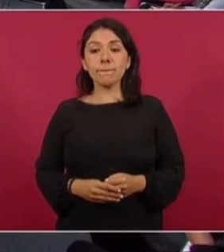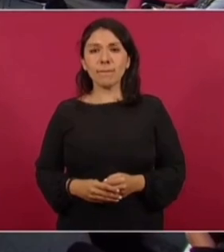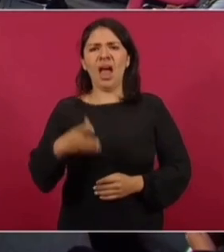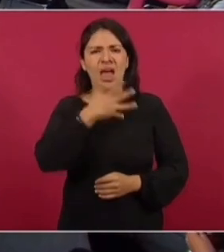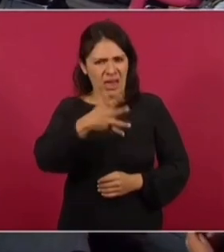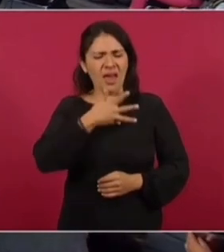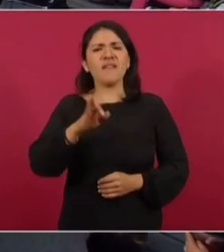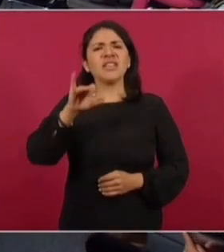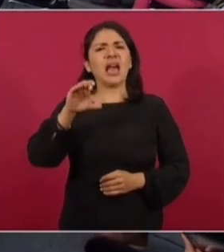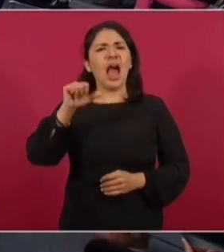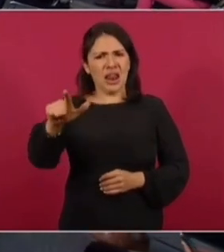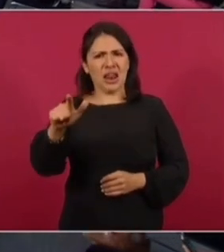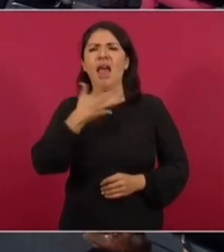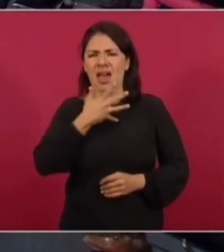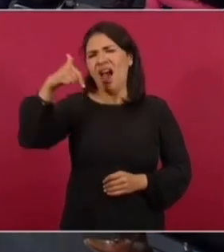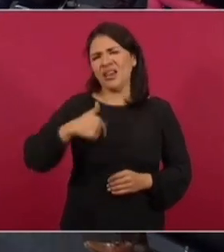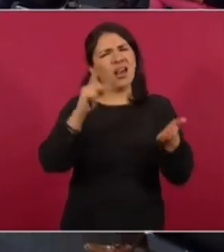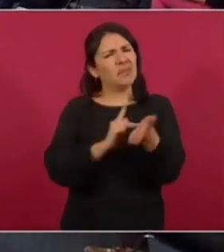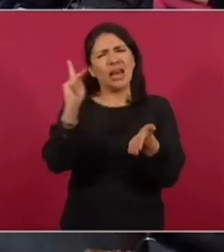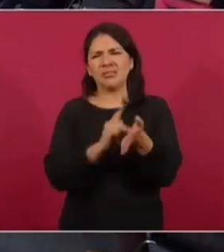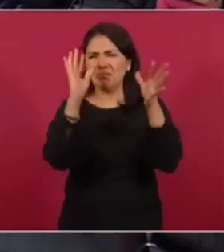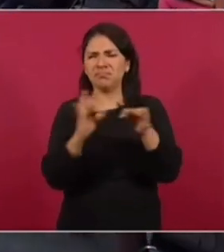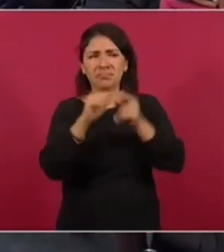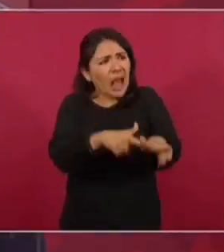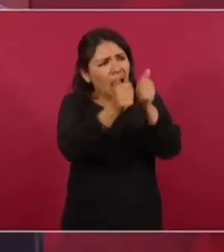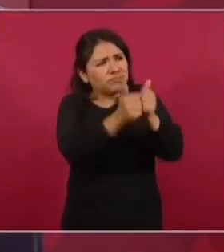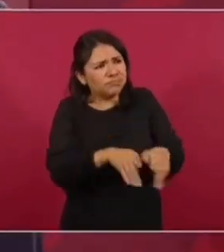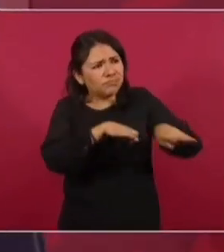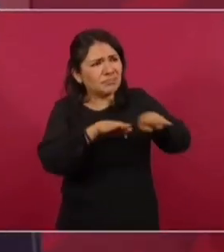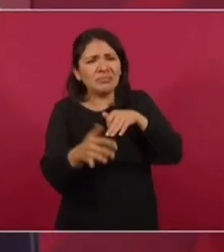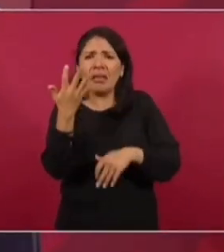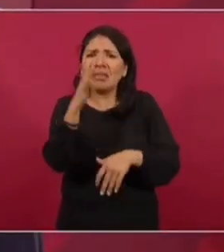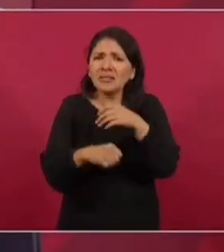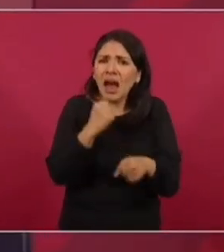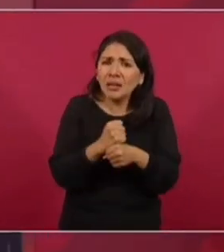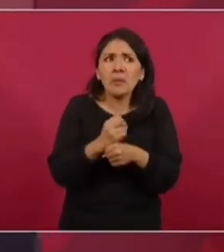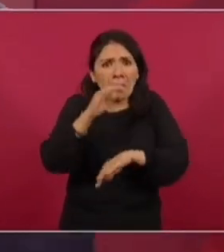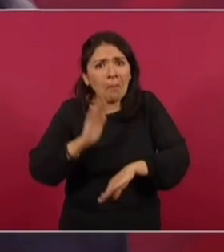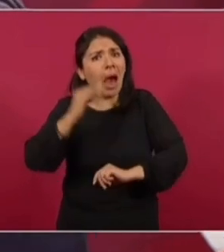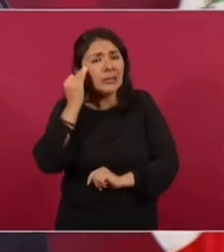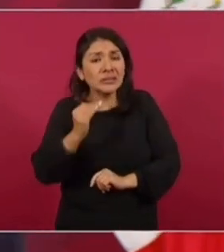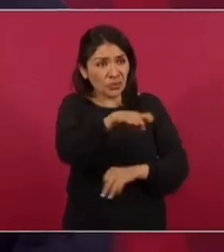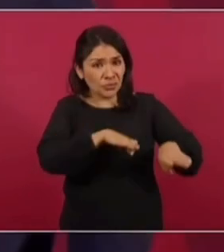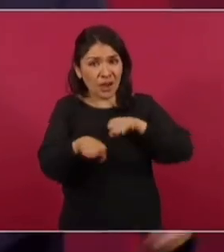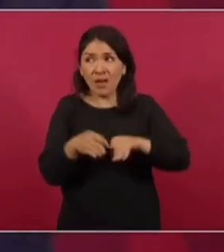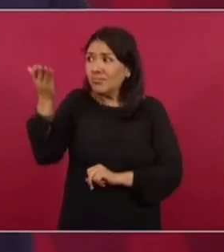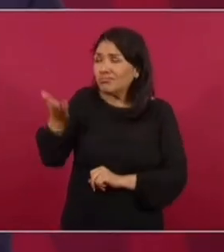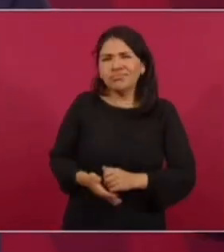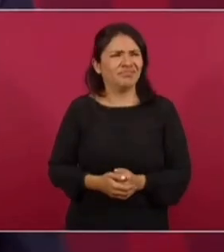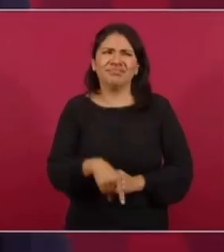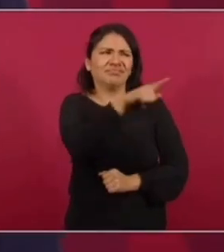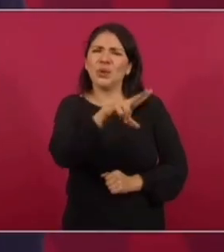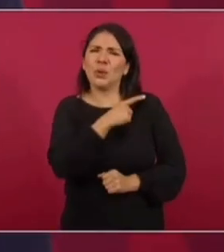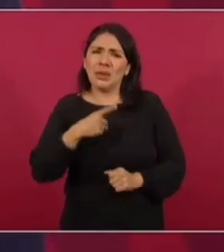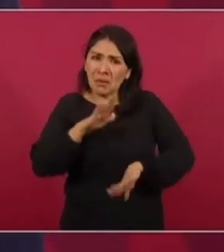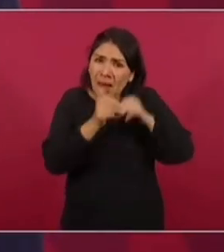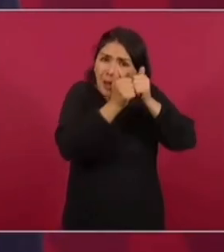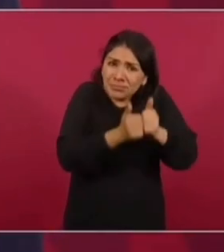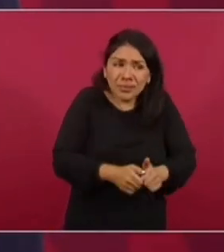Hay fiscales, ya lo he dicho aquí, que llevan 10 años o más. Y si vemos los resultados, pues ya no deberían de estar.